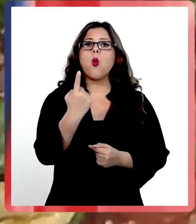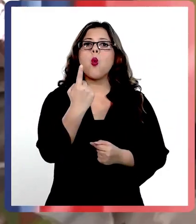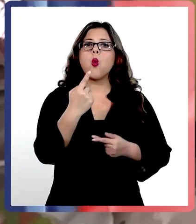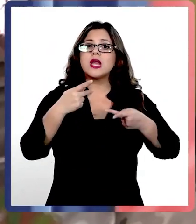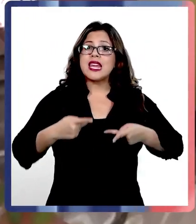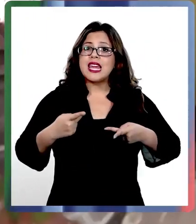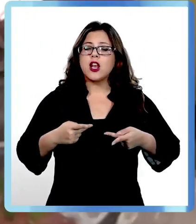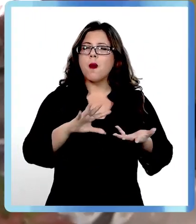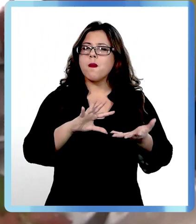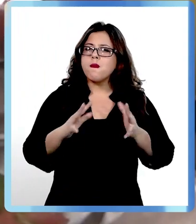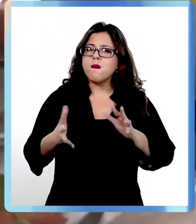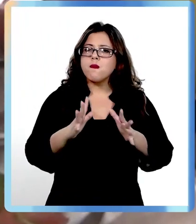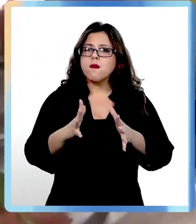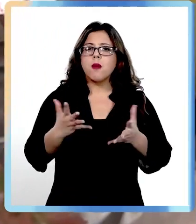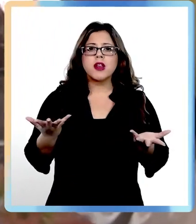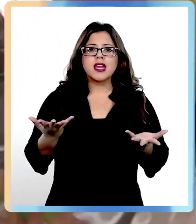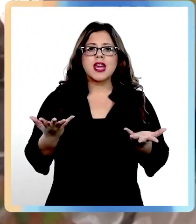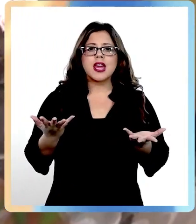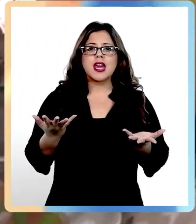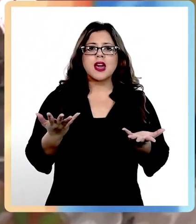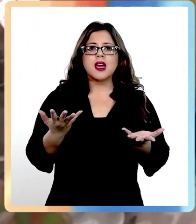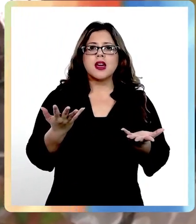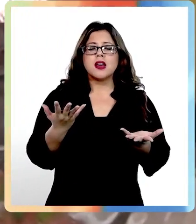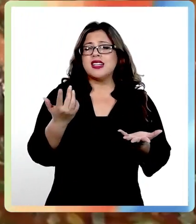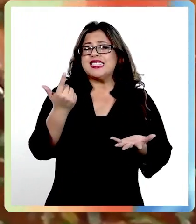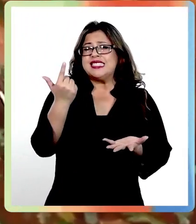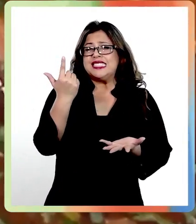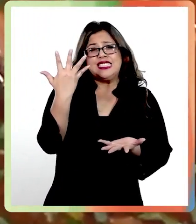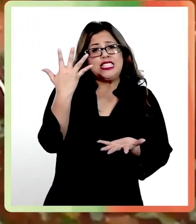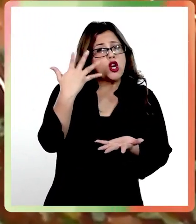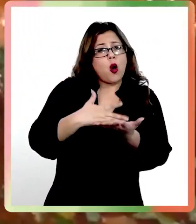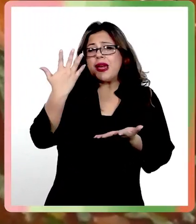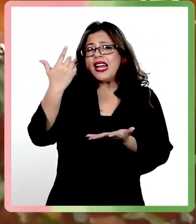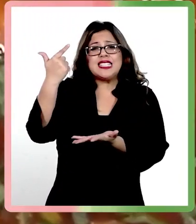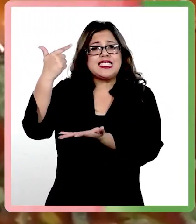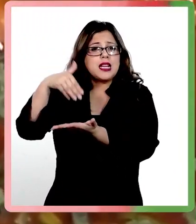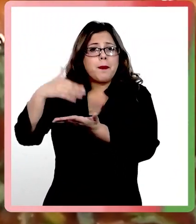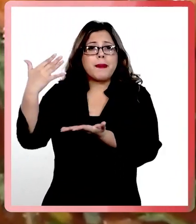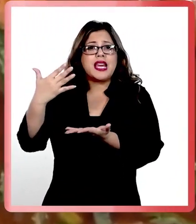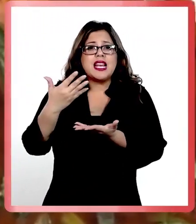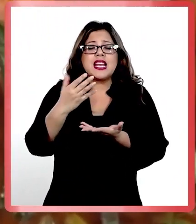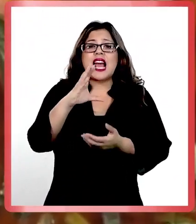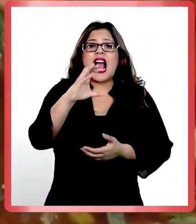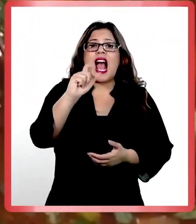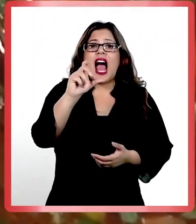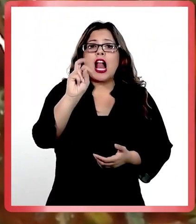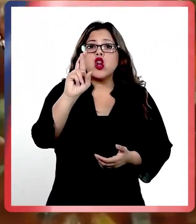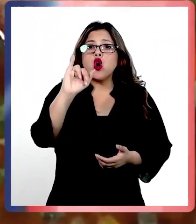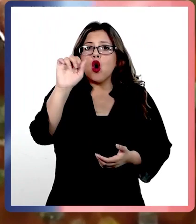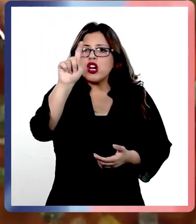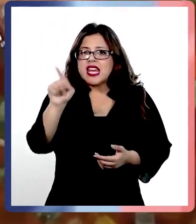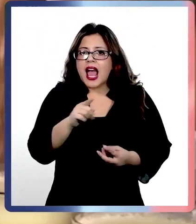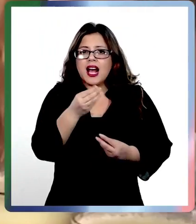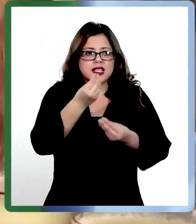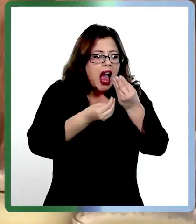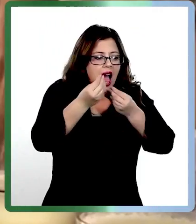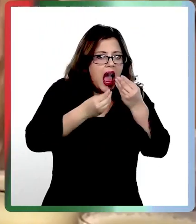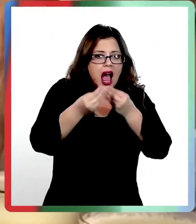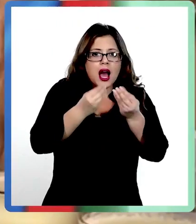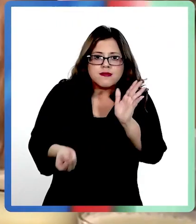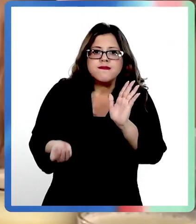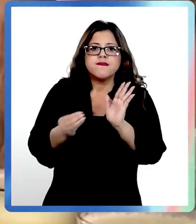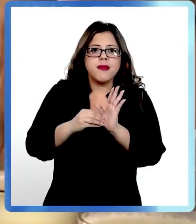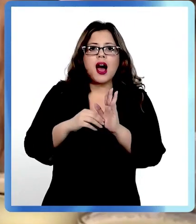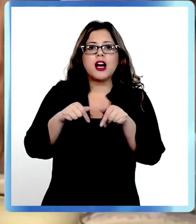un kilo, más o menos en promedio, significa que comí siete mil calorías extra. O si subí un kilo, significa que comí siete mil calorías extra.